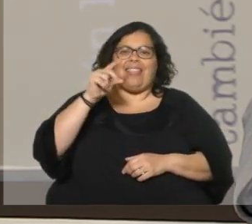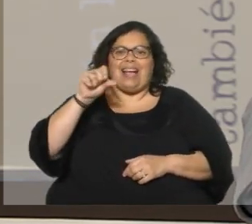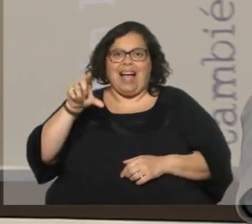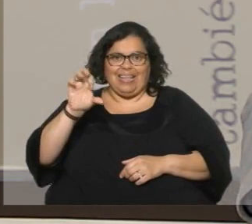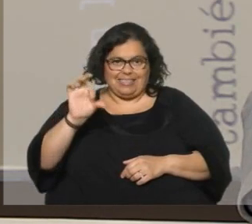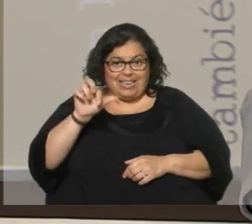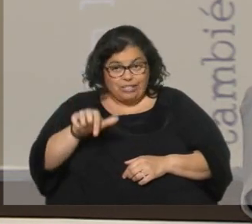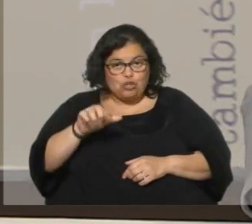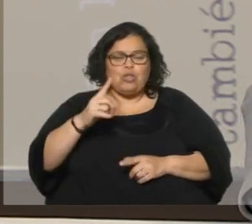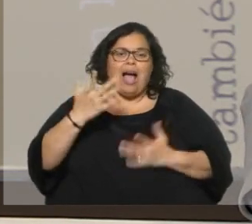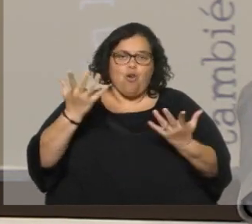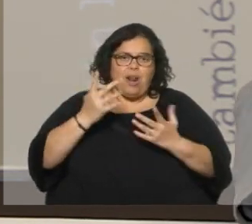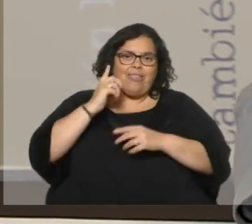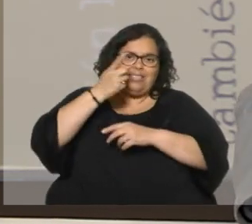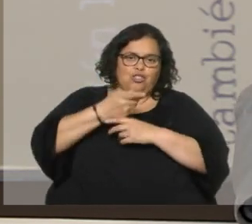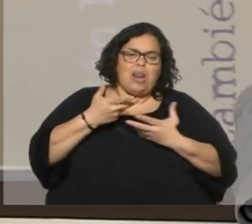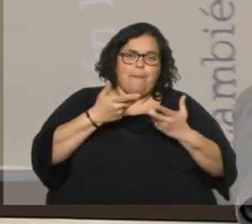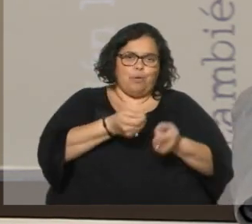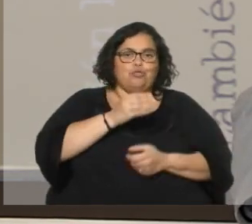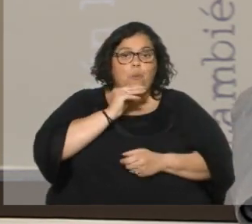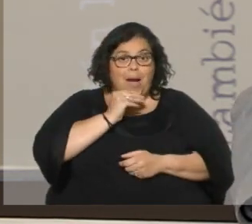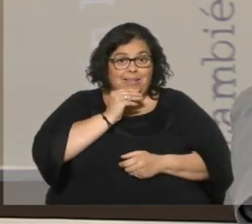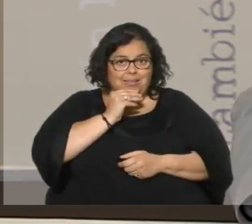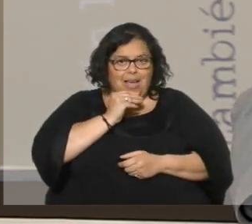apoyar a Massa. Y, por lo tanto,